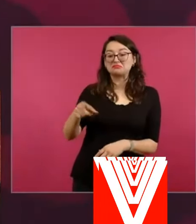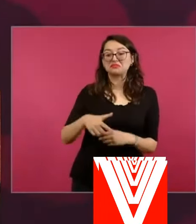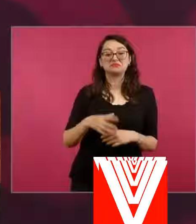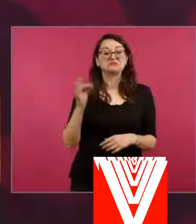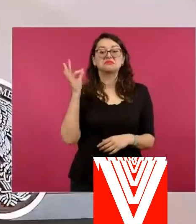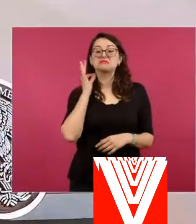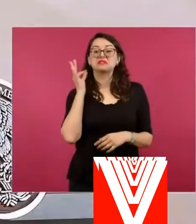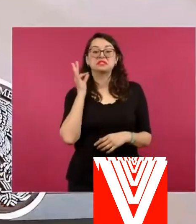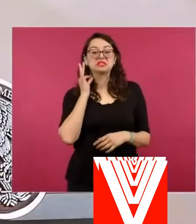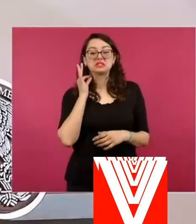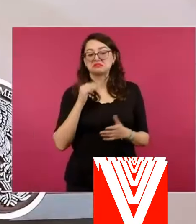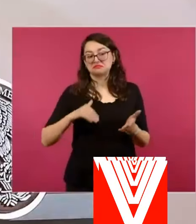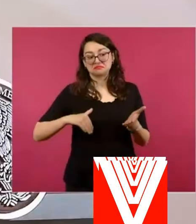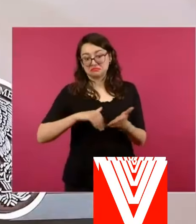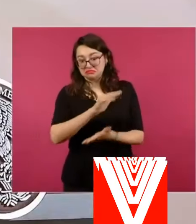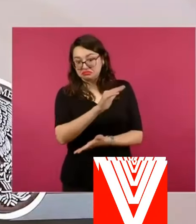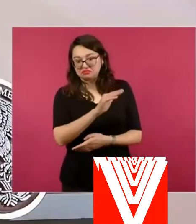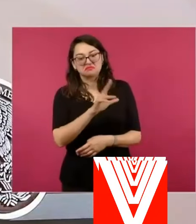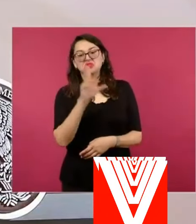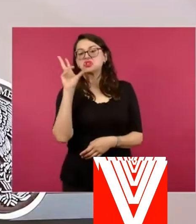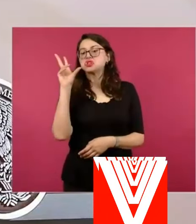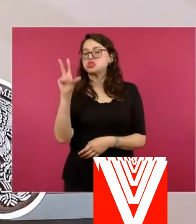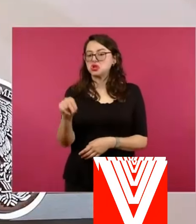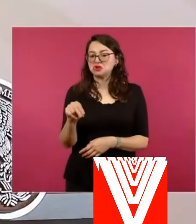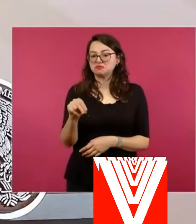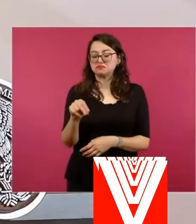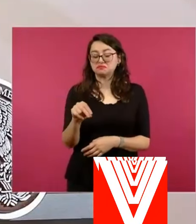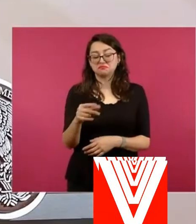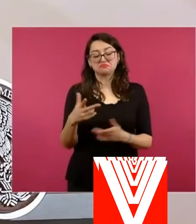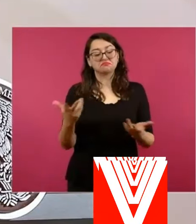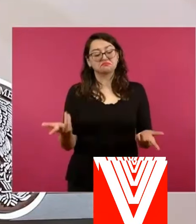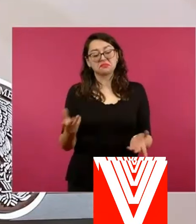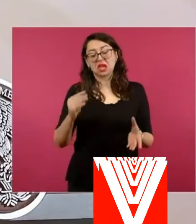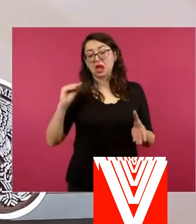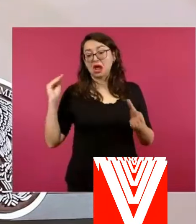no tomó en cuenta mi consejo de buena fe,